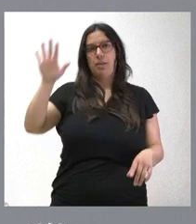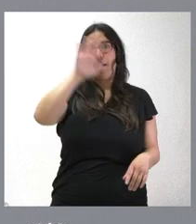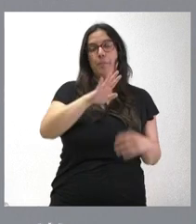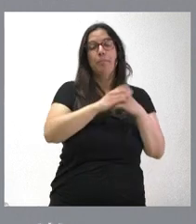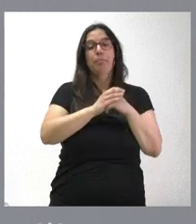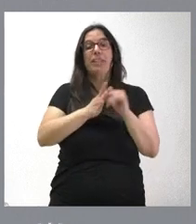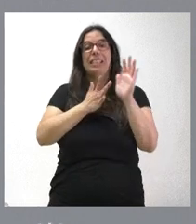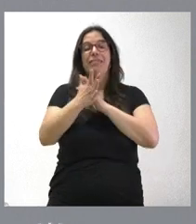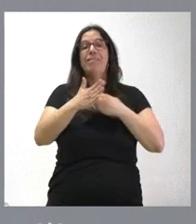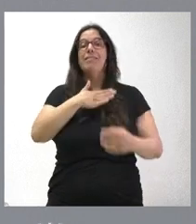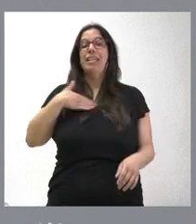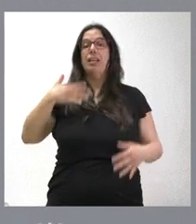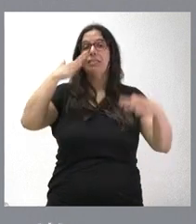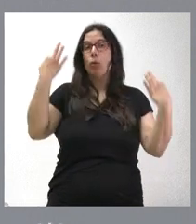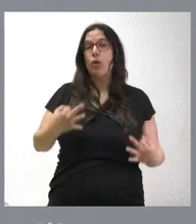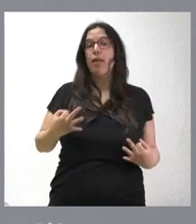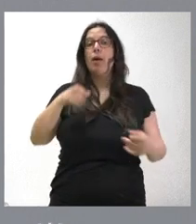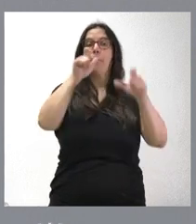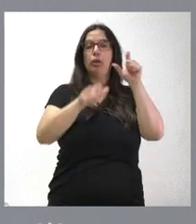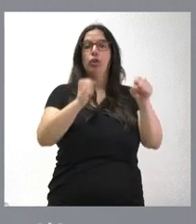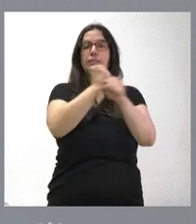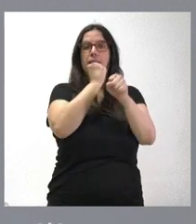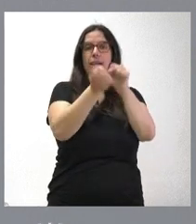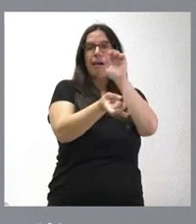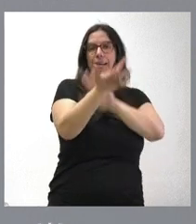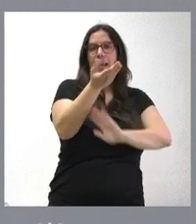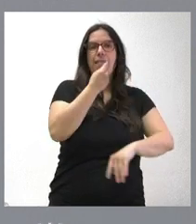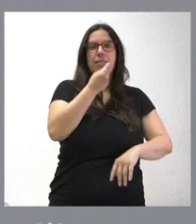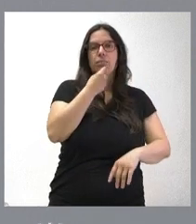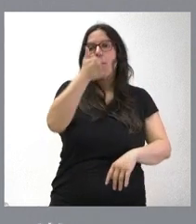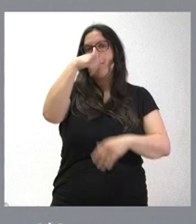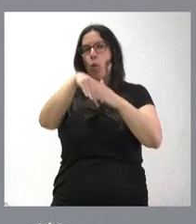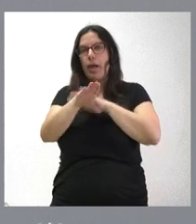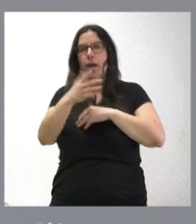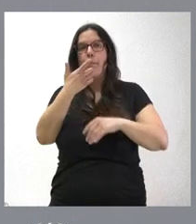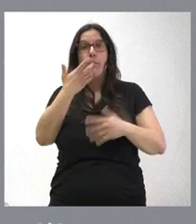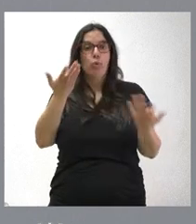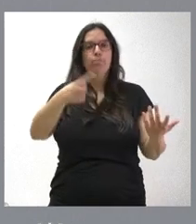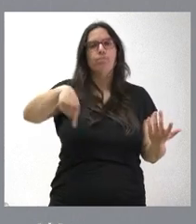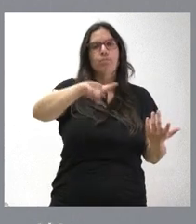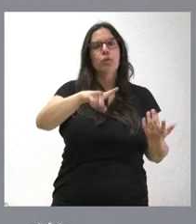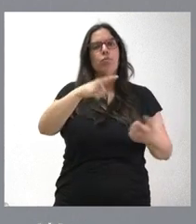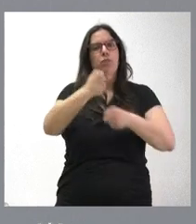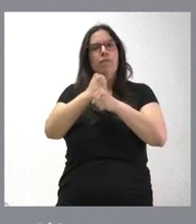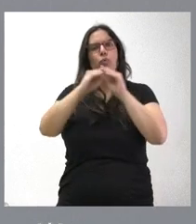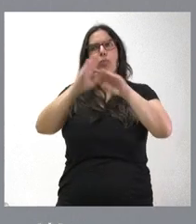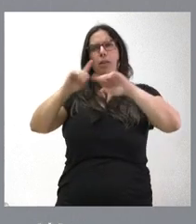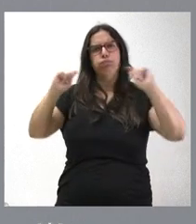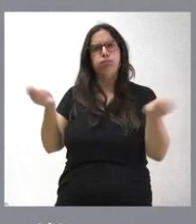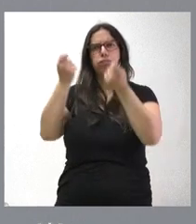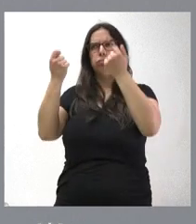pretende garantizar que tanto los productores alimenticios como las bodegas expositoras desarrollen su labor de promoción